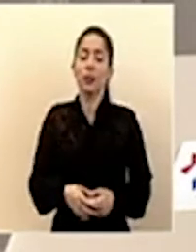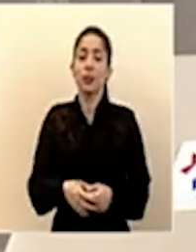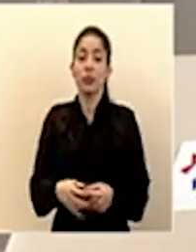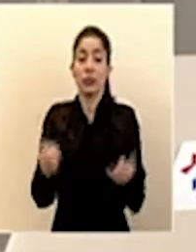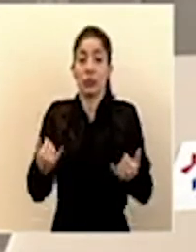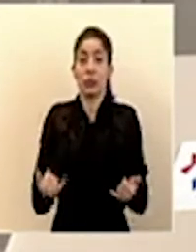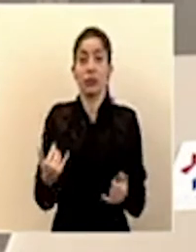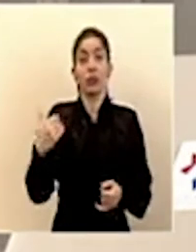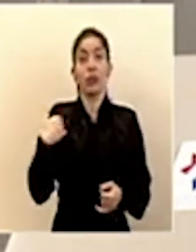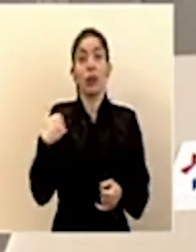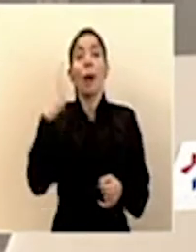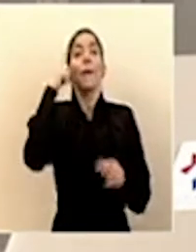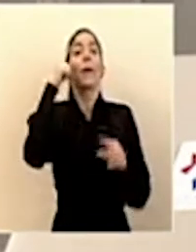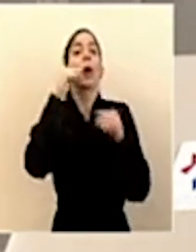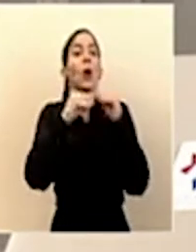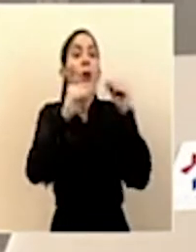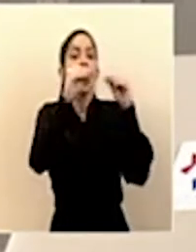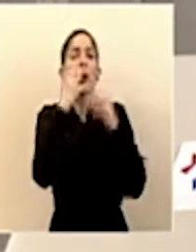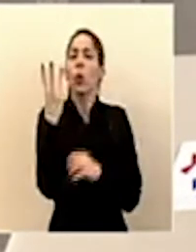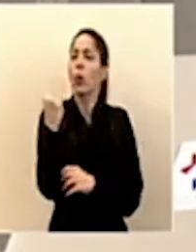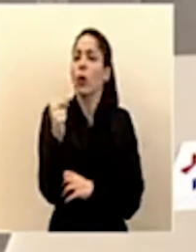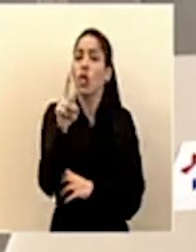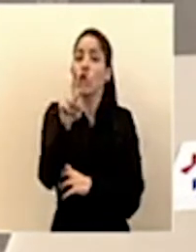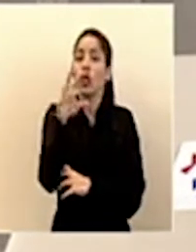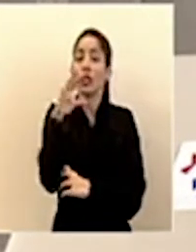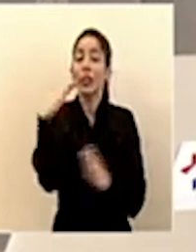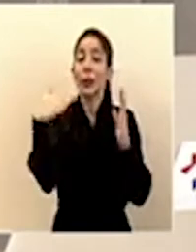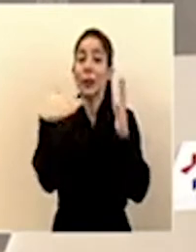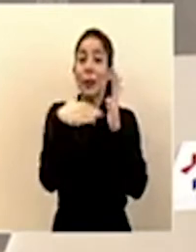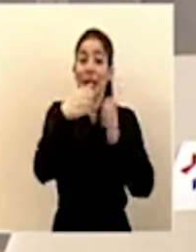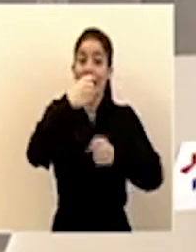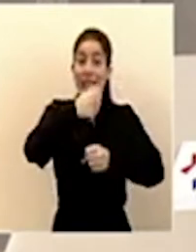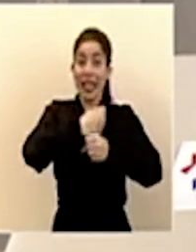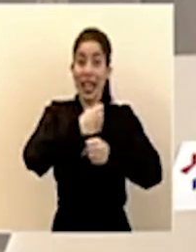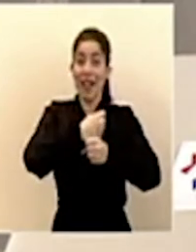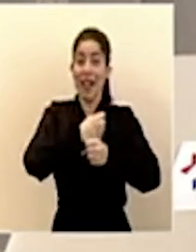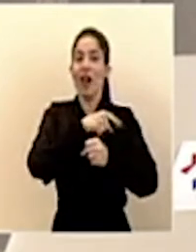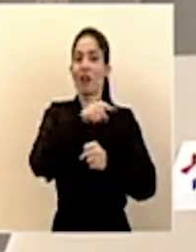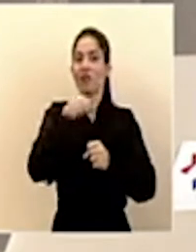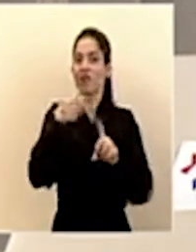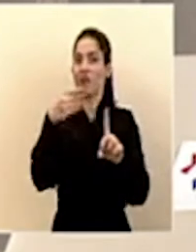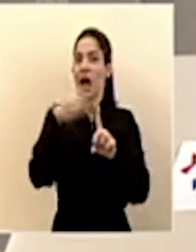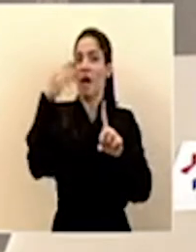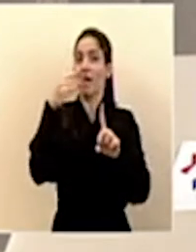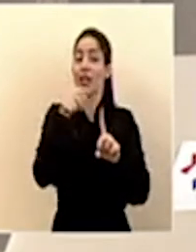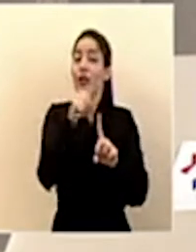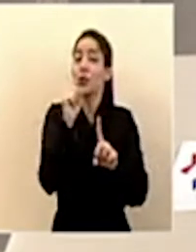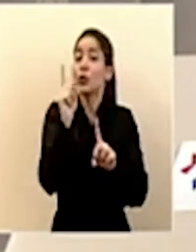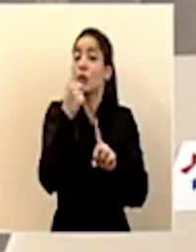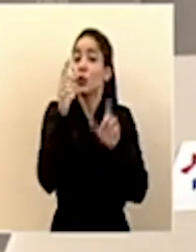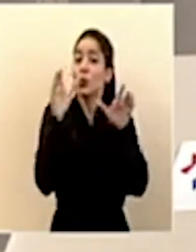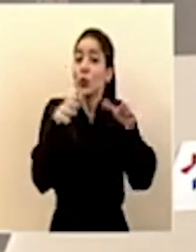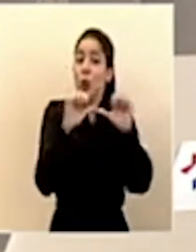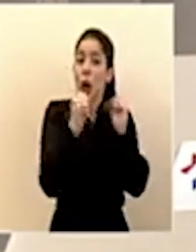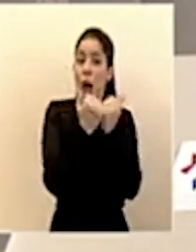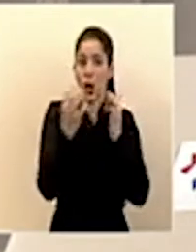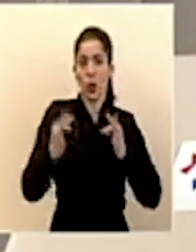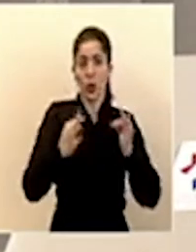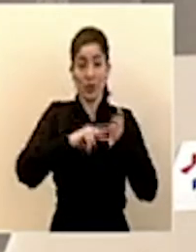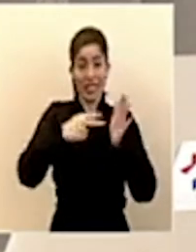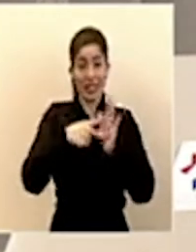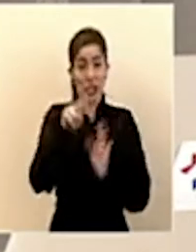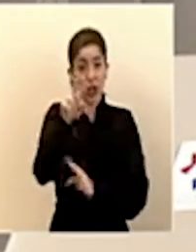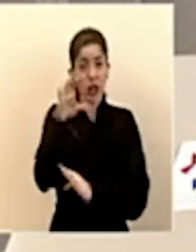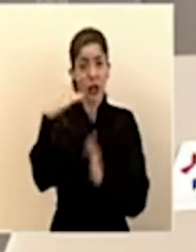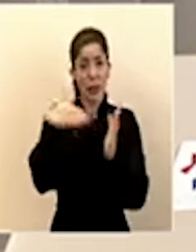al menos reportados 200 mil empleos que se han visto afectados sólo en el sector turismo. Esos son 200 mil